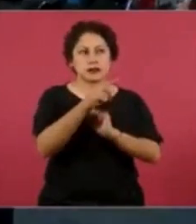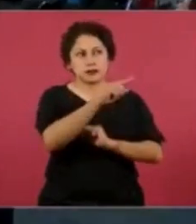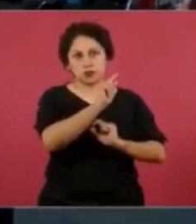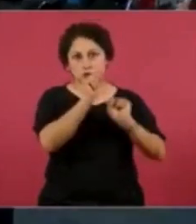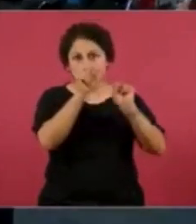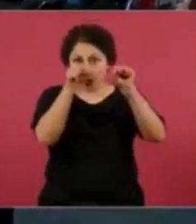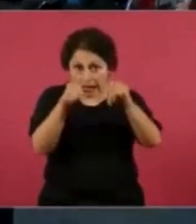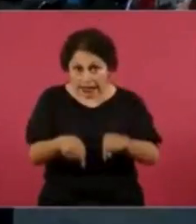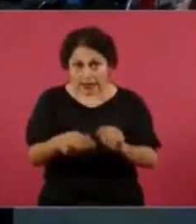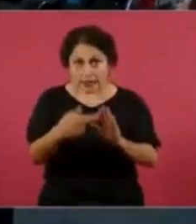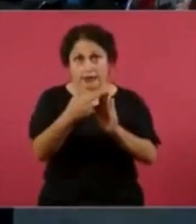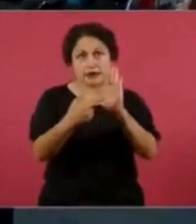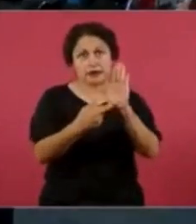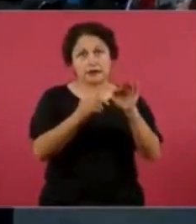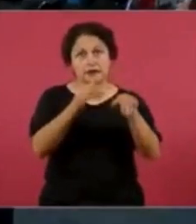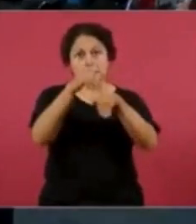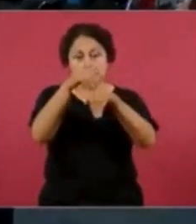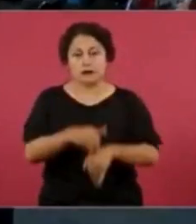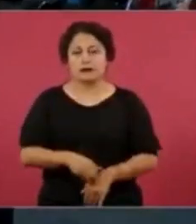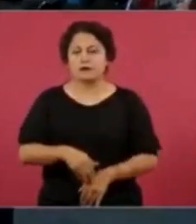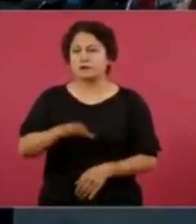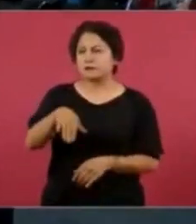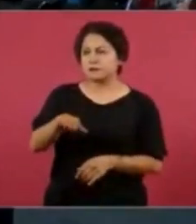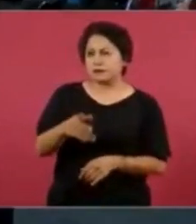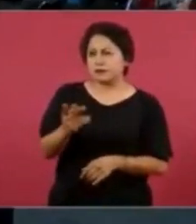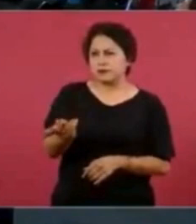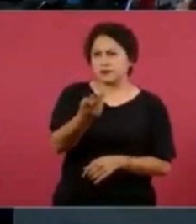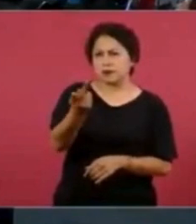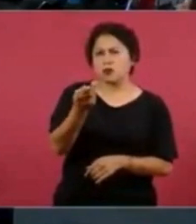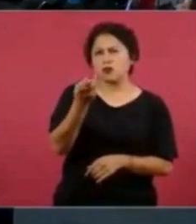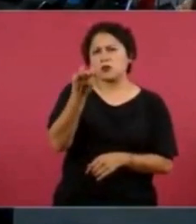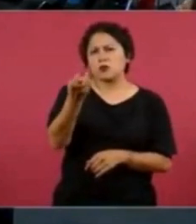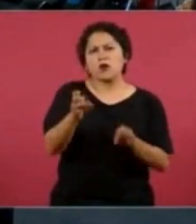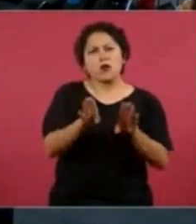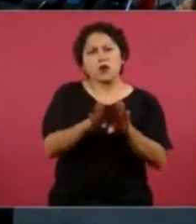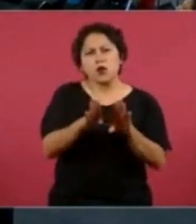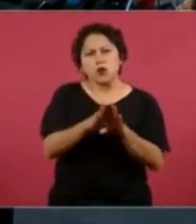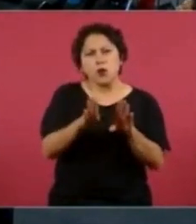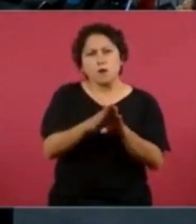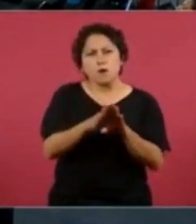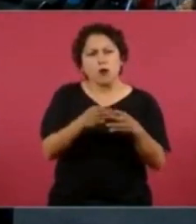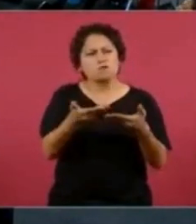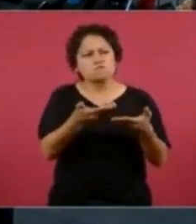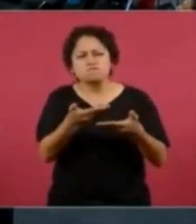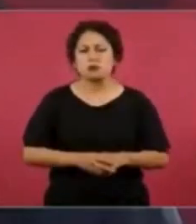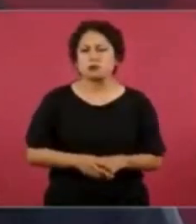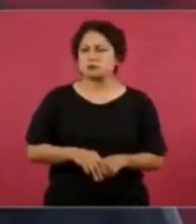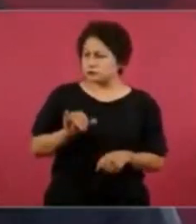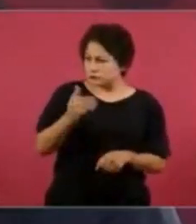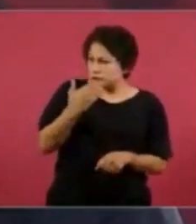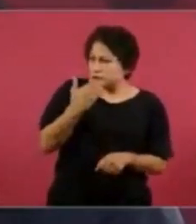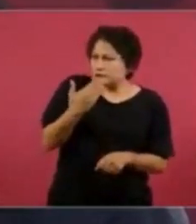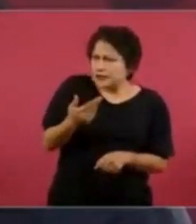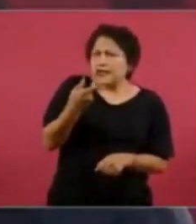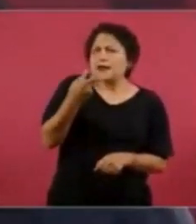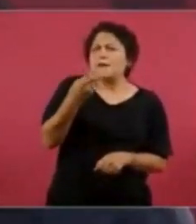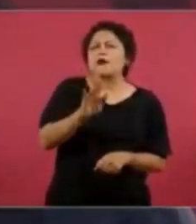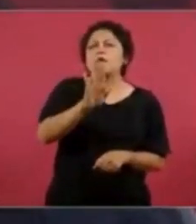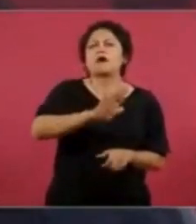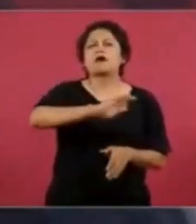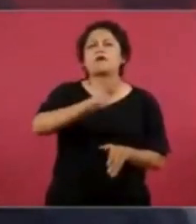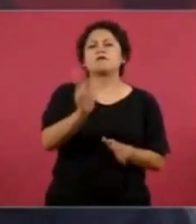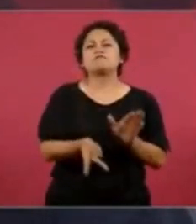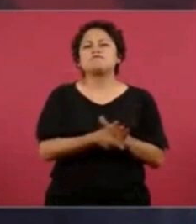aclaró que, aunque el diálogo con los gobiernos sigue en curso, hay una pausa en las conversaciones directas con los embajadores